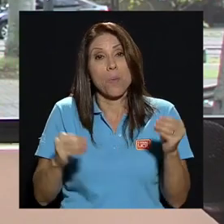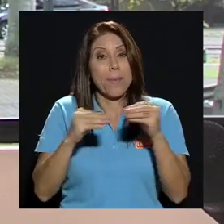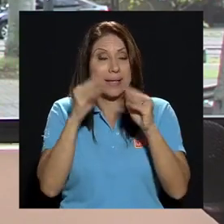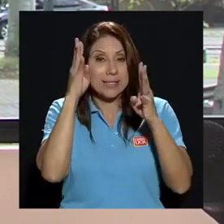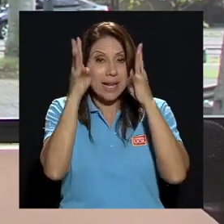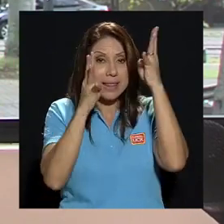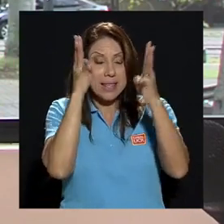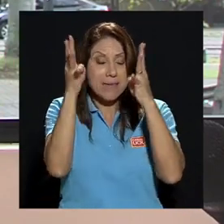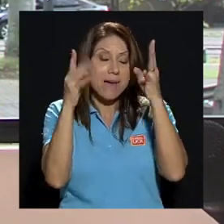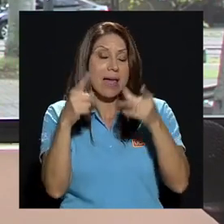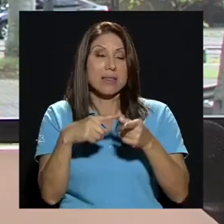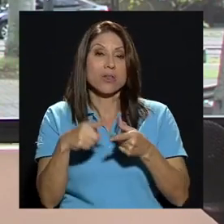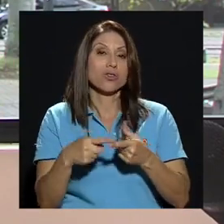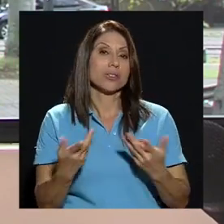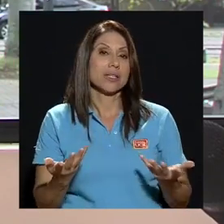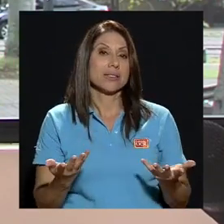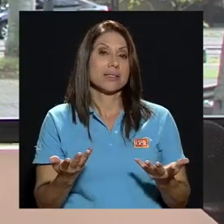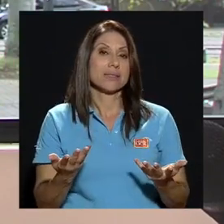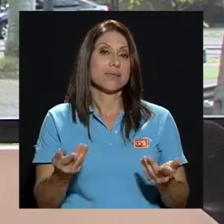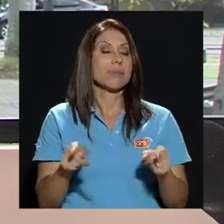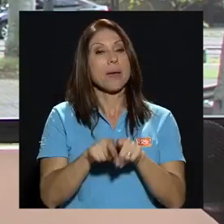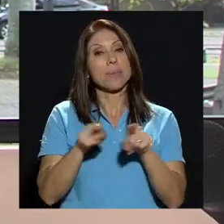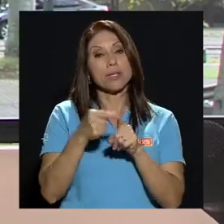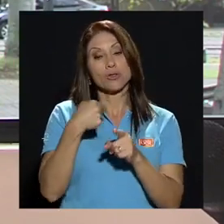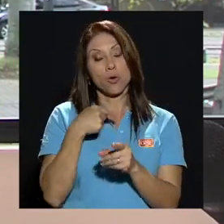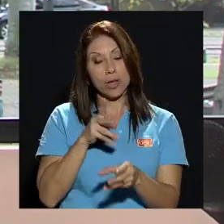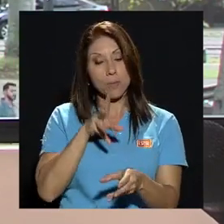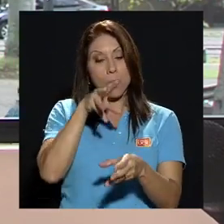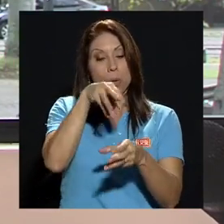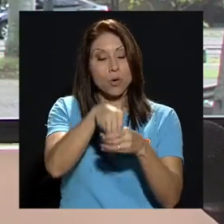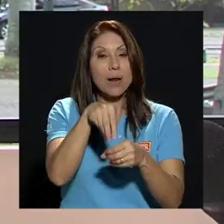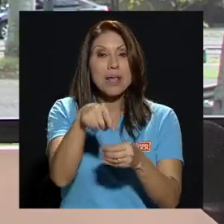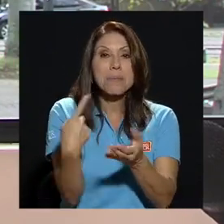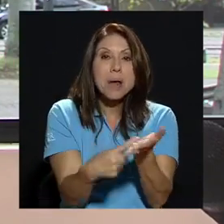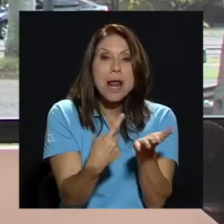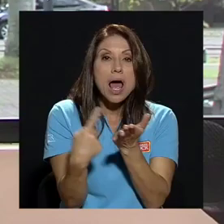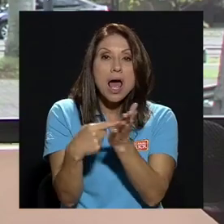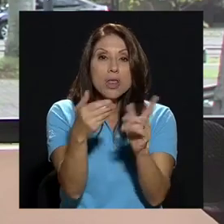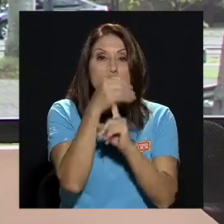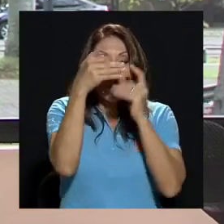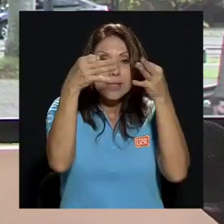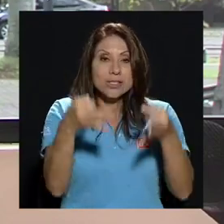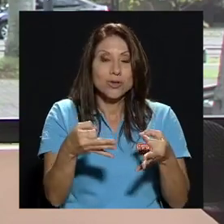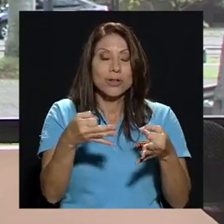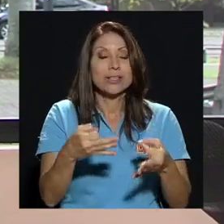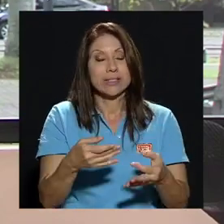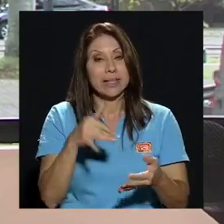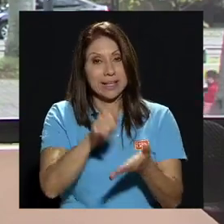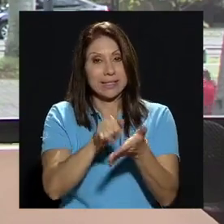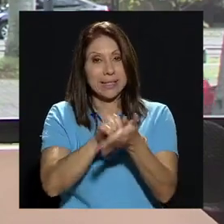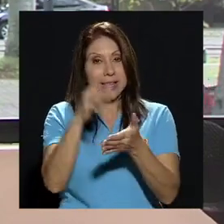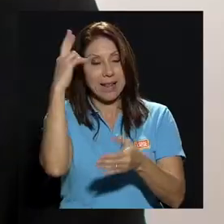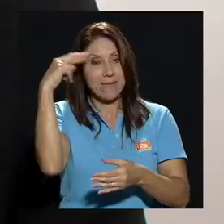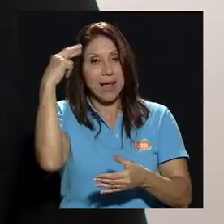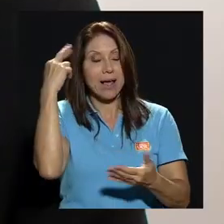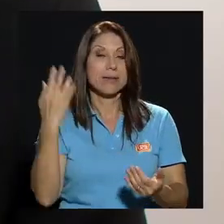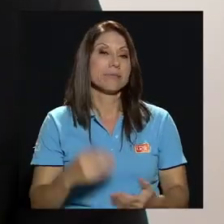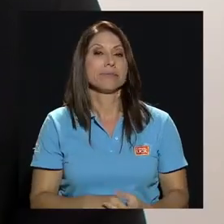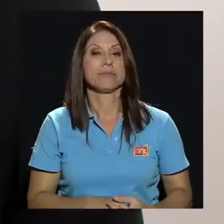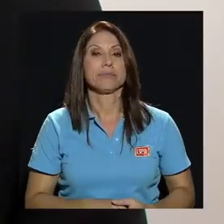entonces involucrarme en esa toma de decisiones es lo que me hace involucrarme en esta aspiración